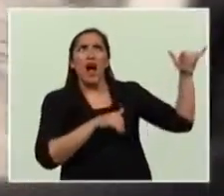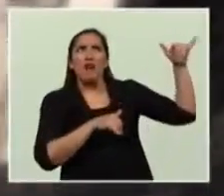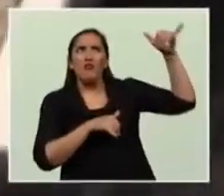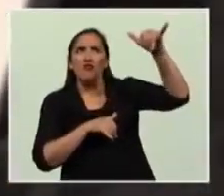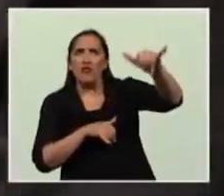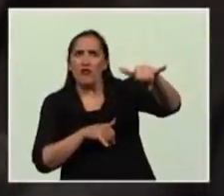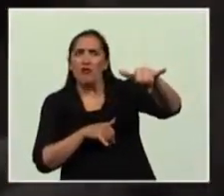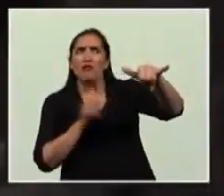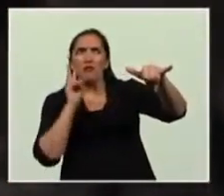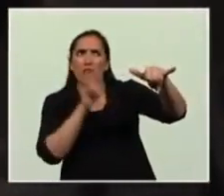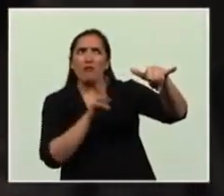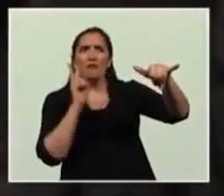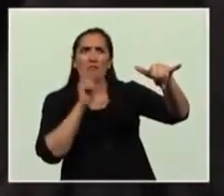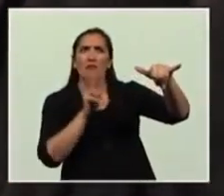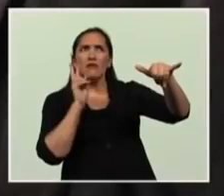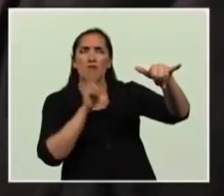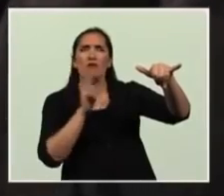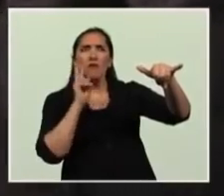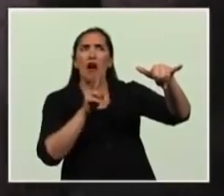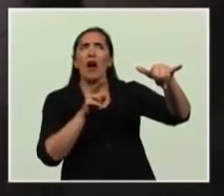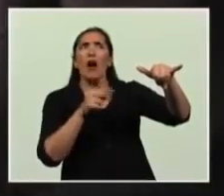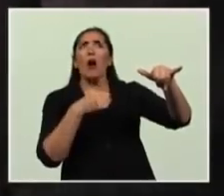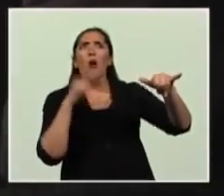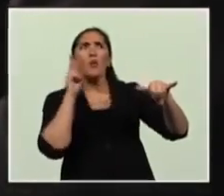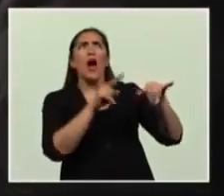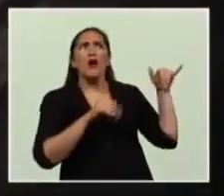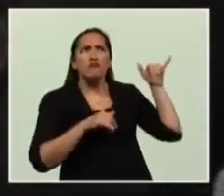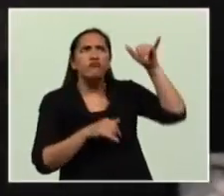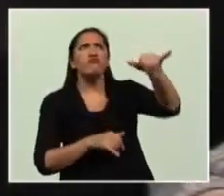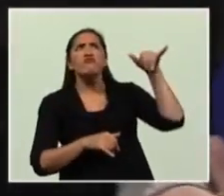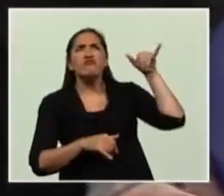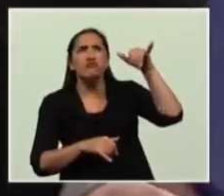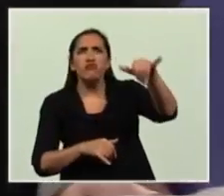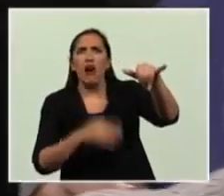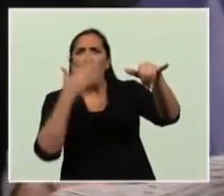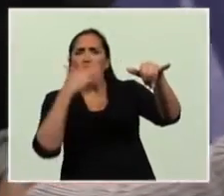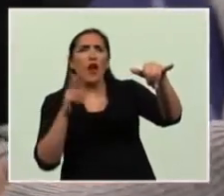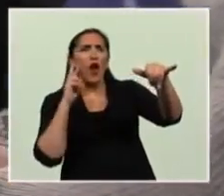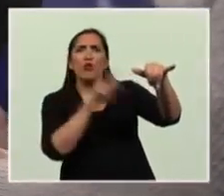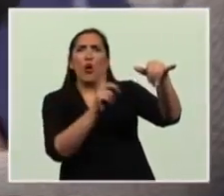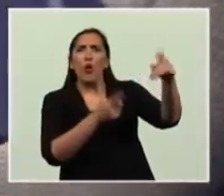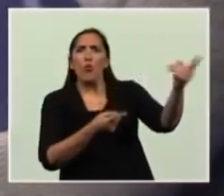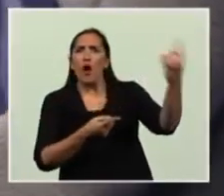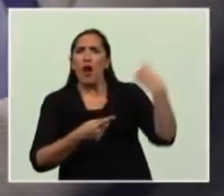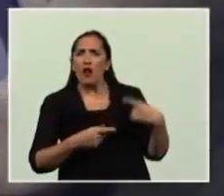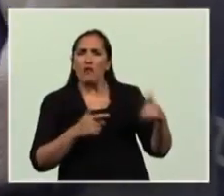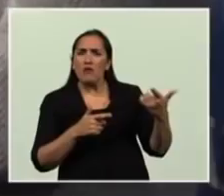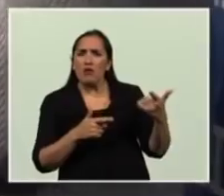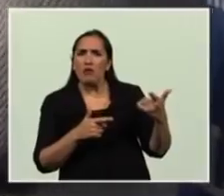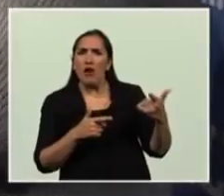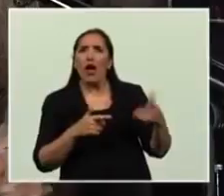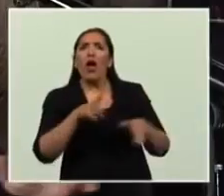salían y no volvían porque allí había una base de Mirage, una las bases más importantes del país